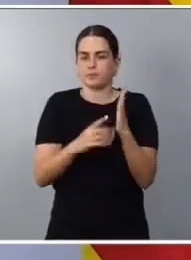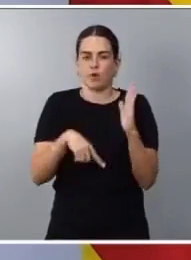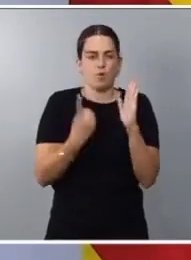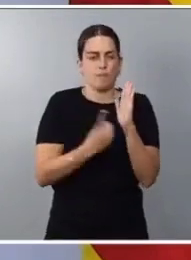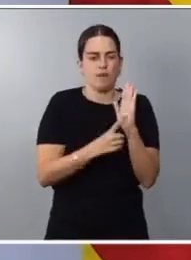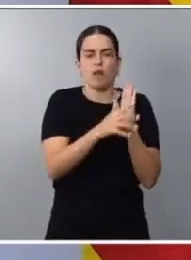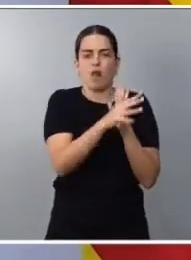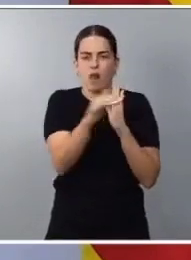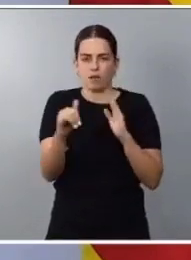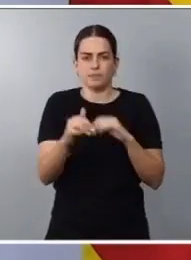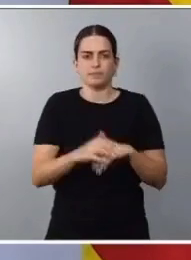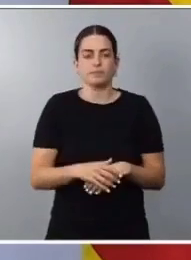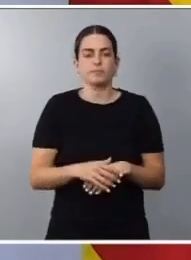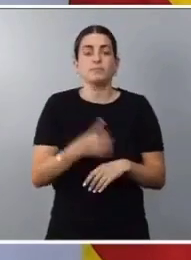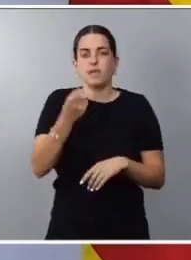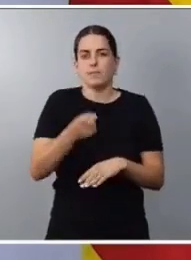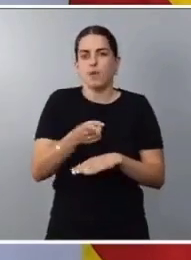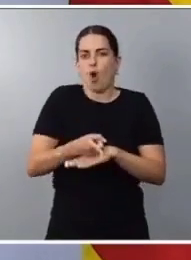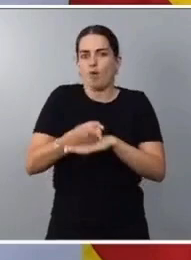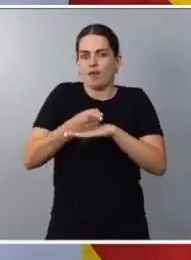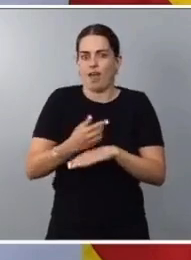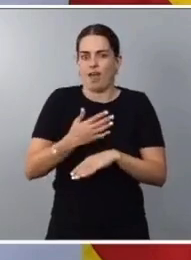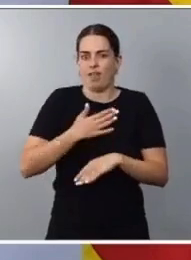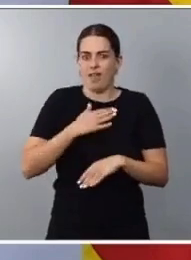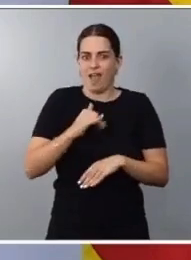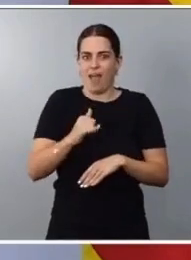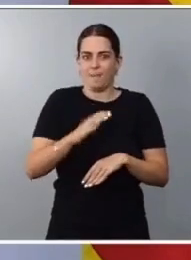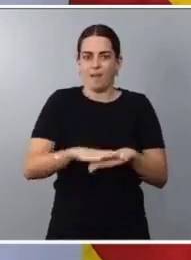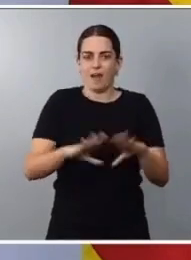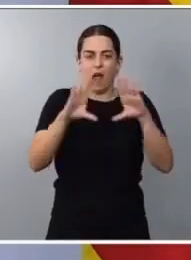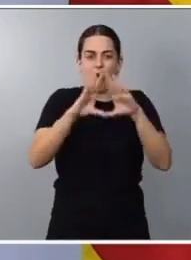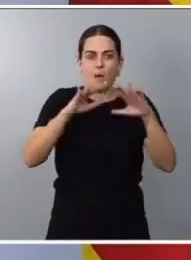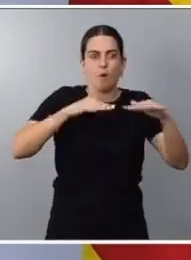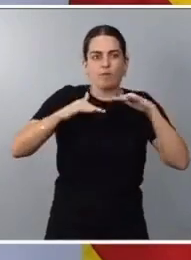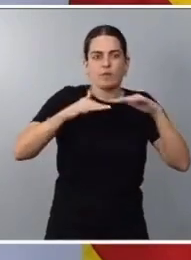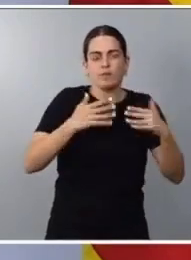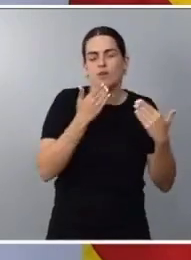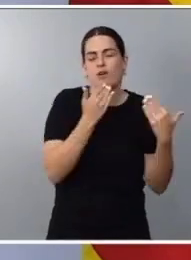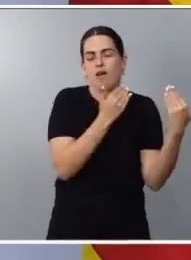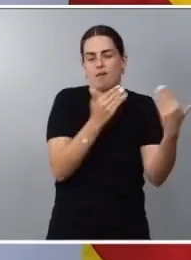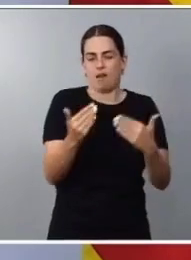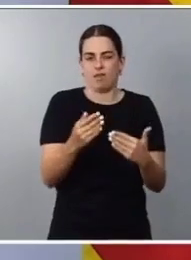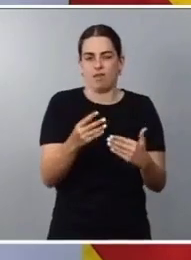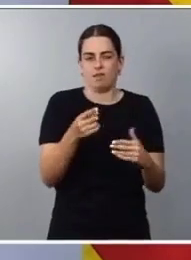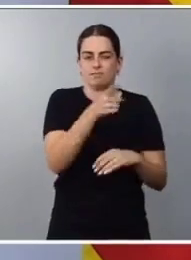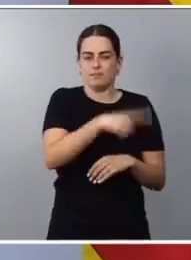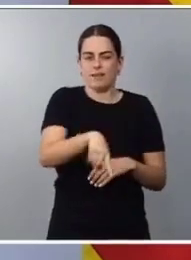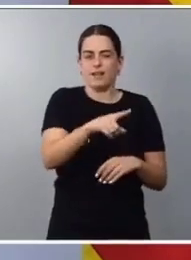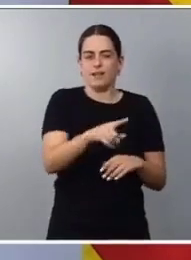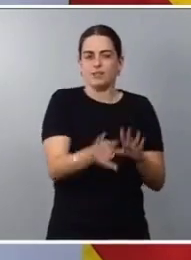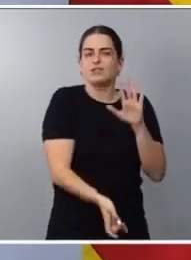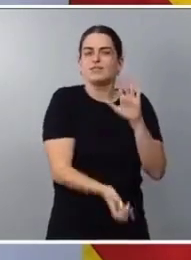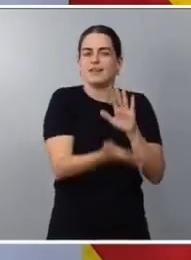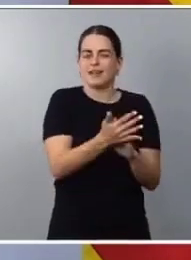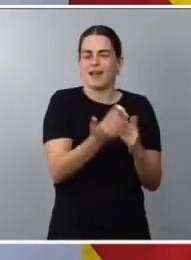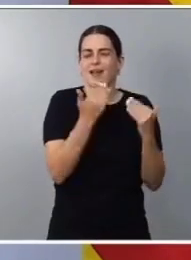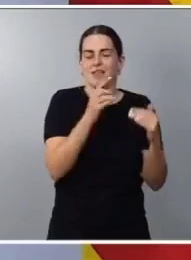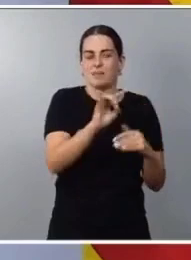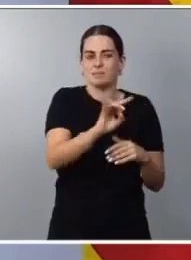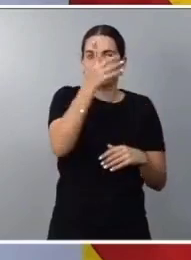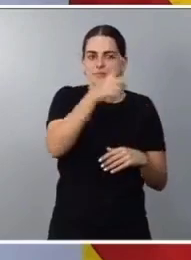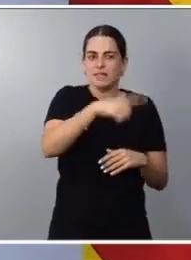como gobierno al movimiento feministas que saben que es el artífice de los grandes avances feministas a nivel